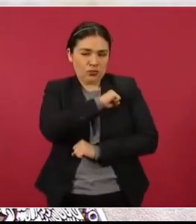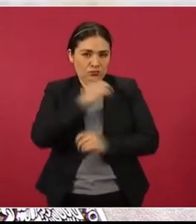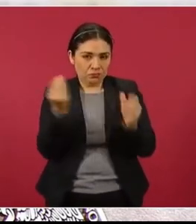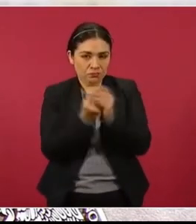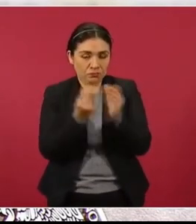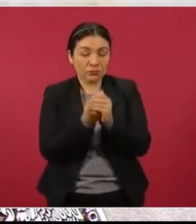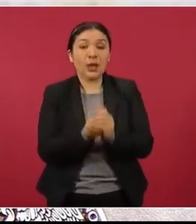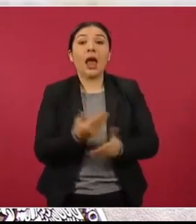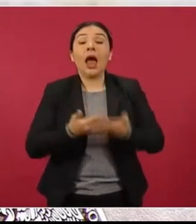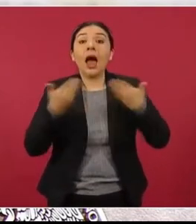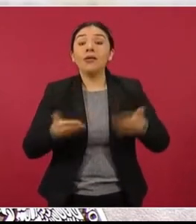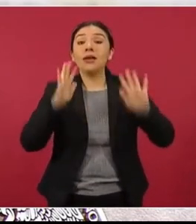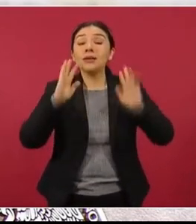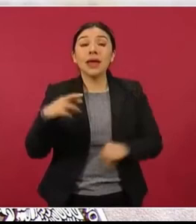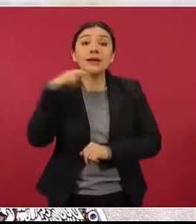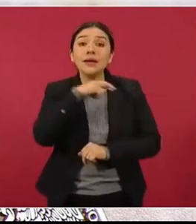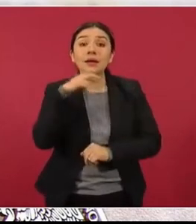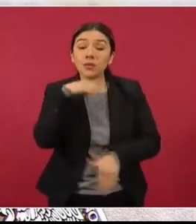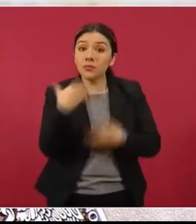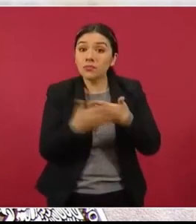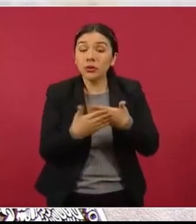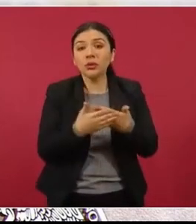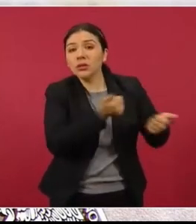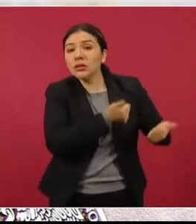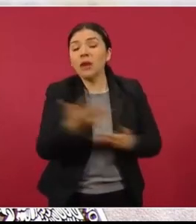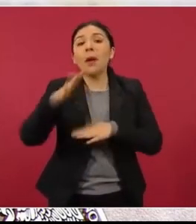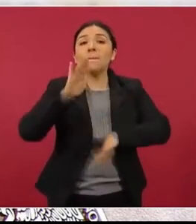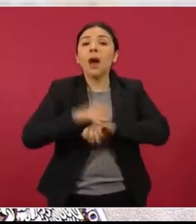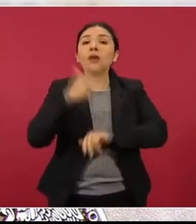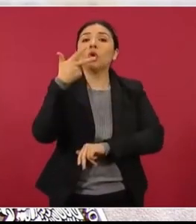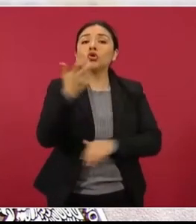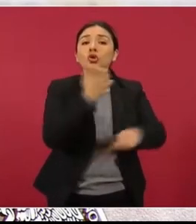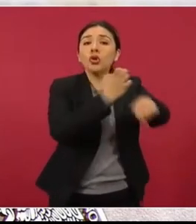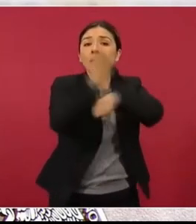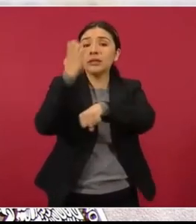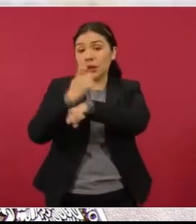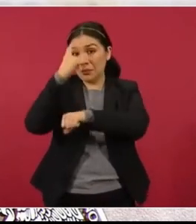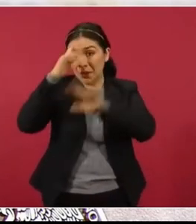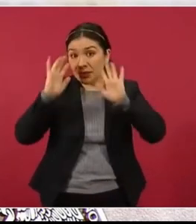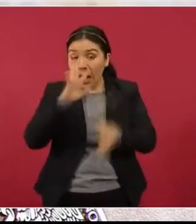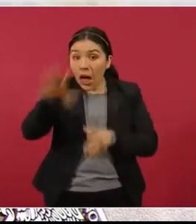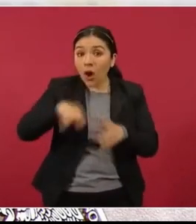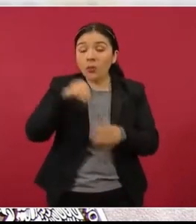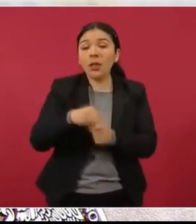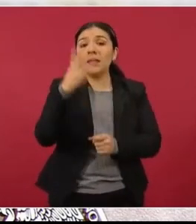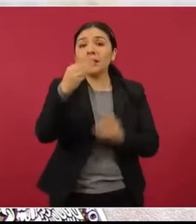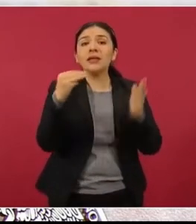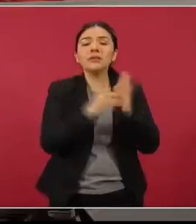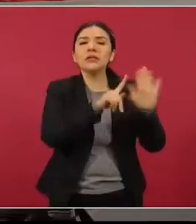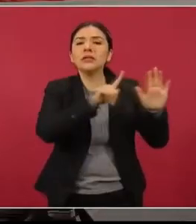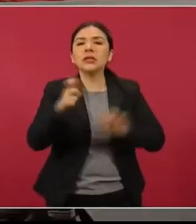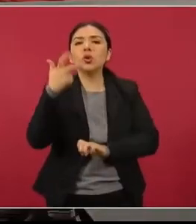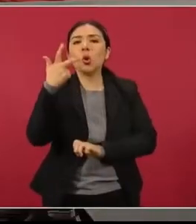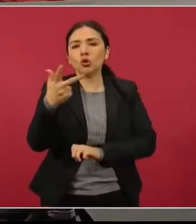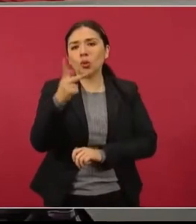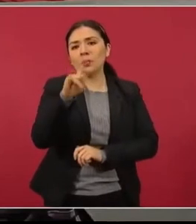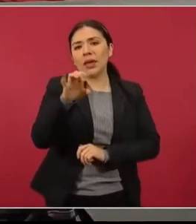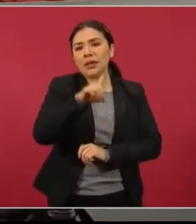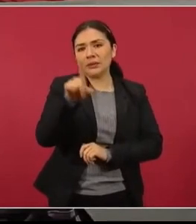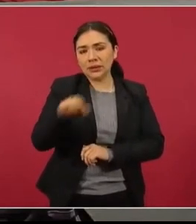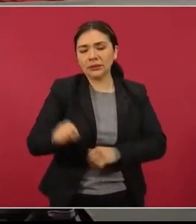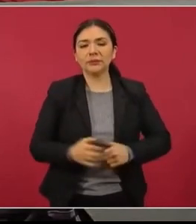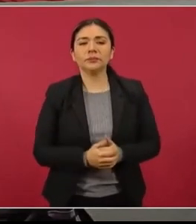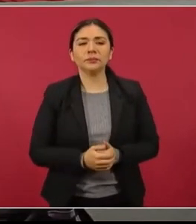iniciará la distribución a otras ocho entidades para cubrir 3 mil 708 piezas. Y finalmente,